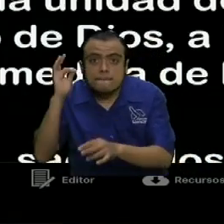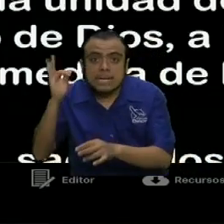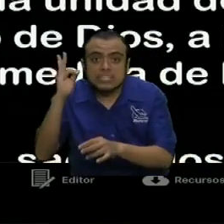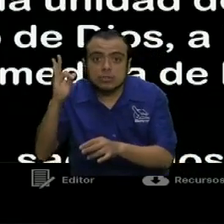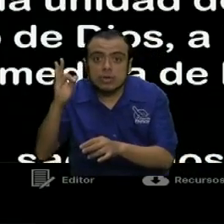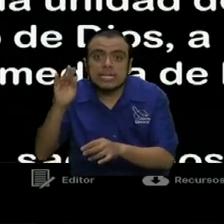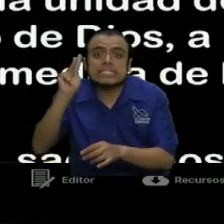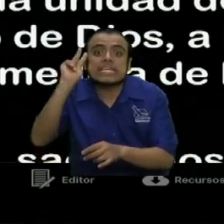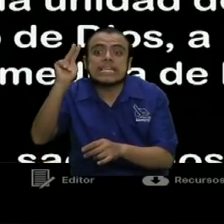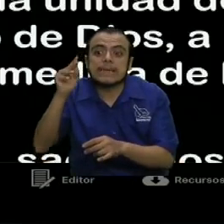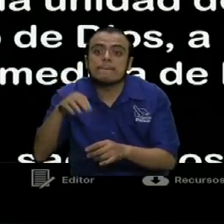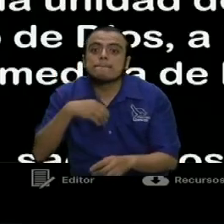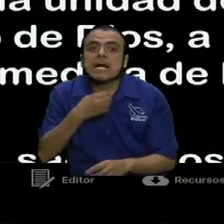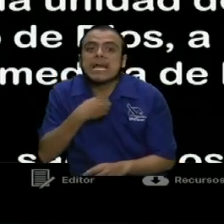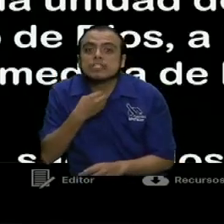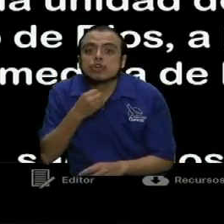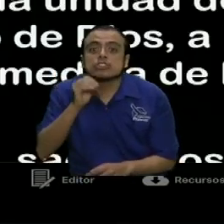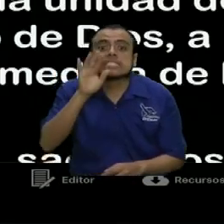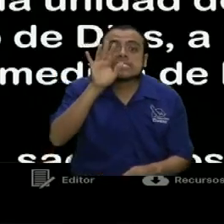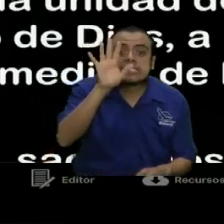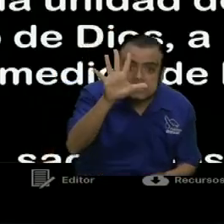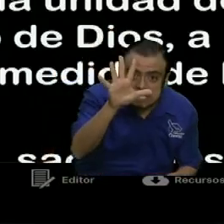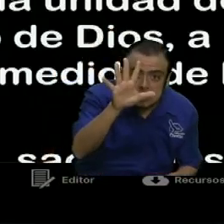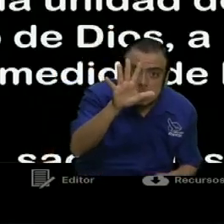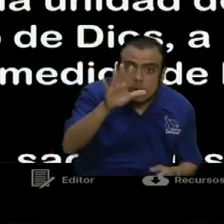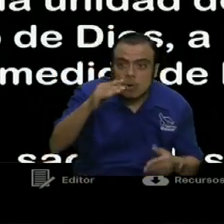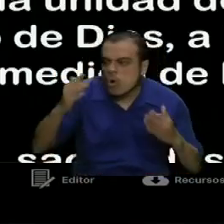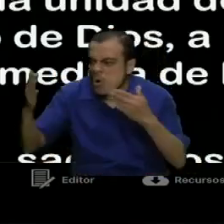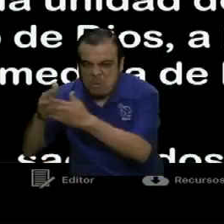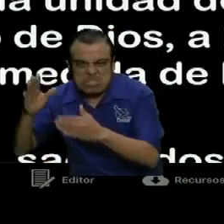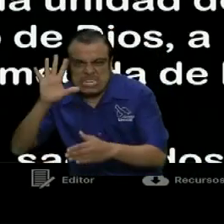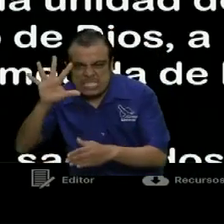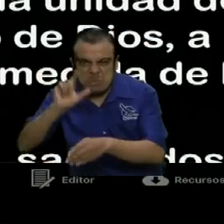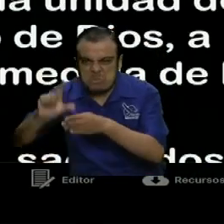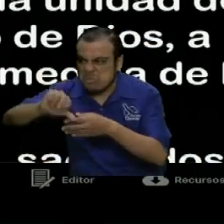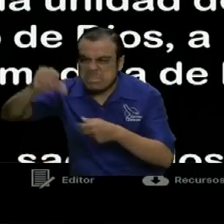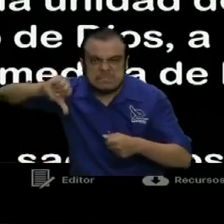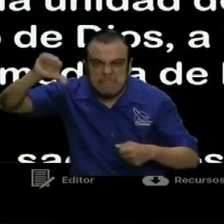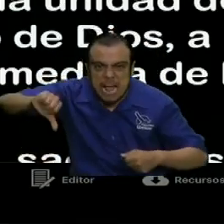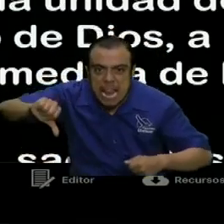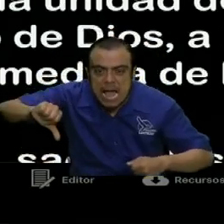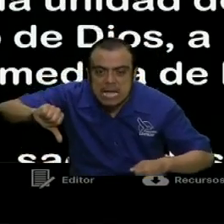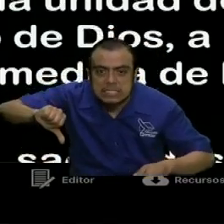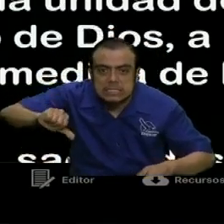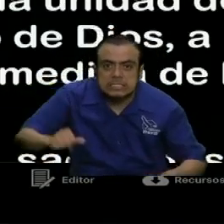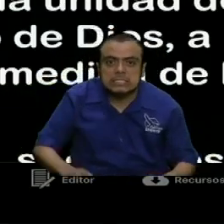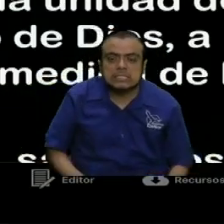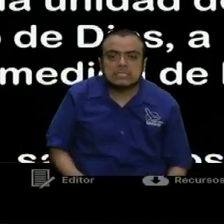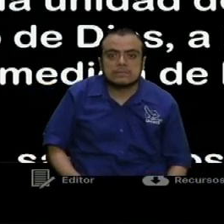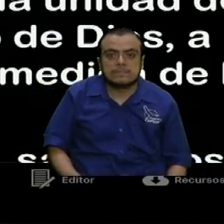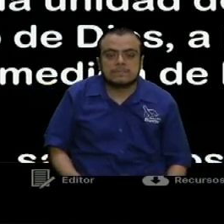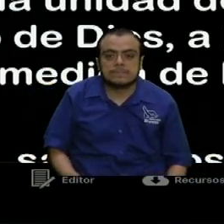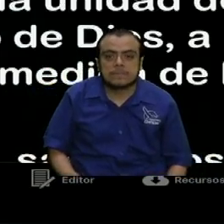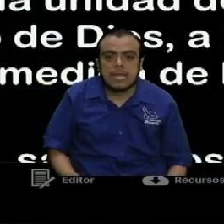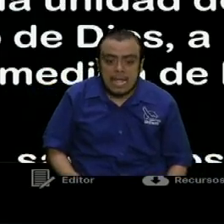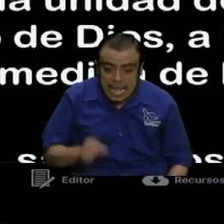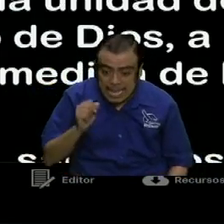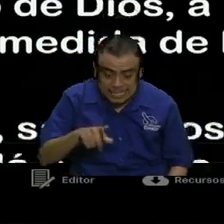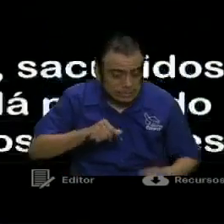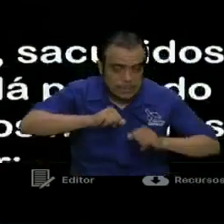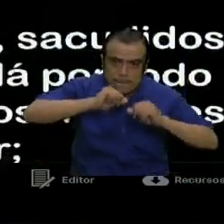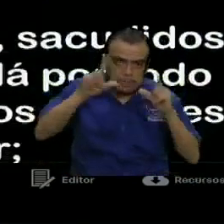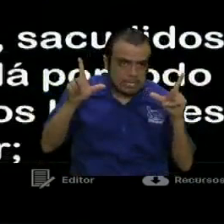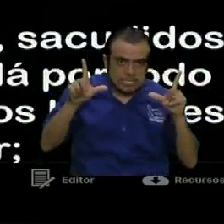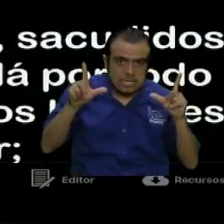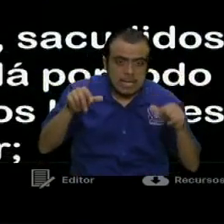maestros. Cinco, ¿ah? Cinco contra cinco. Vale. Pero fíjese qué tremendo lo que dice